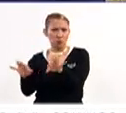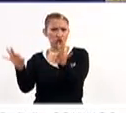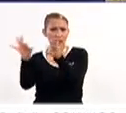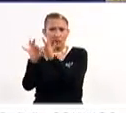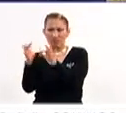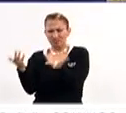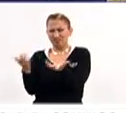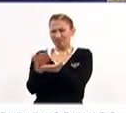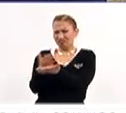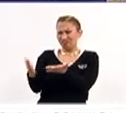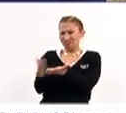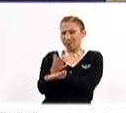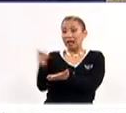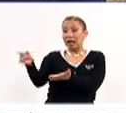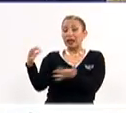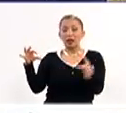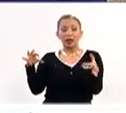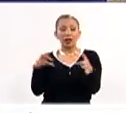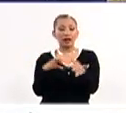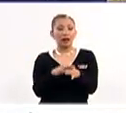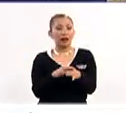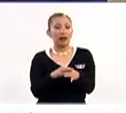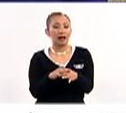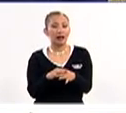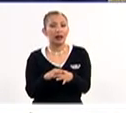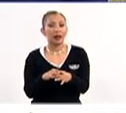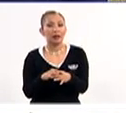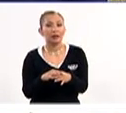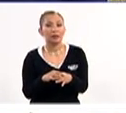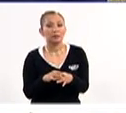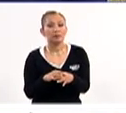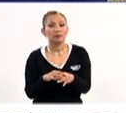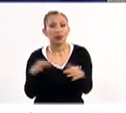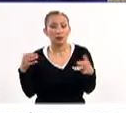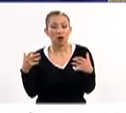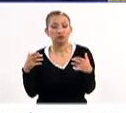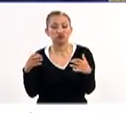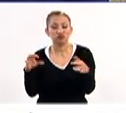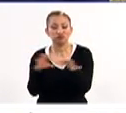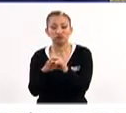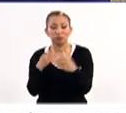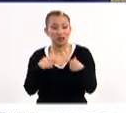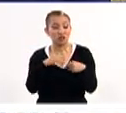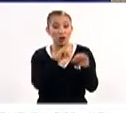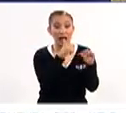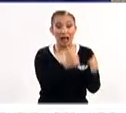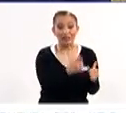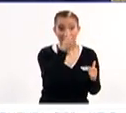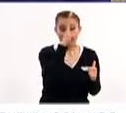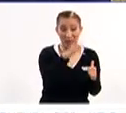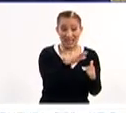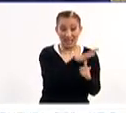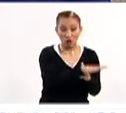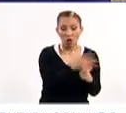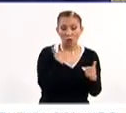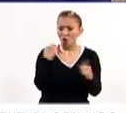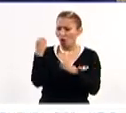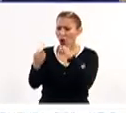ver y hace una relación, una simbiosis con el artesano mexicano en donde hemos logrado unas obras